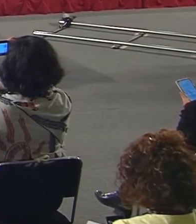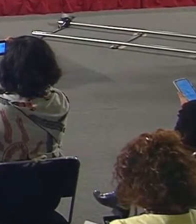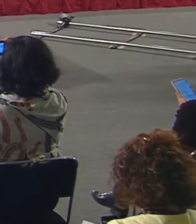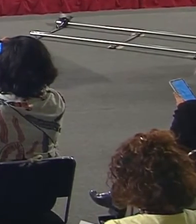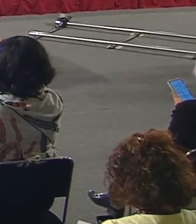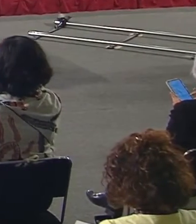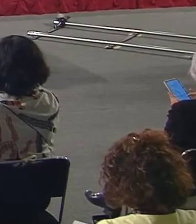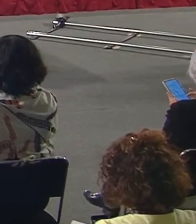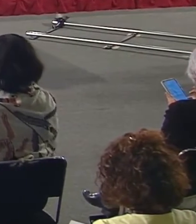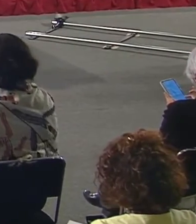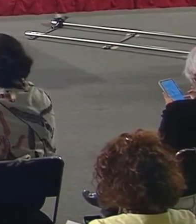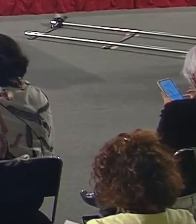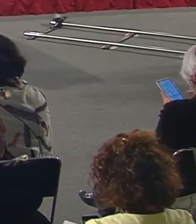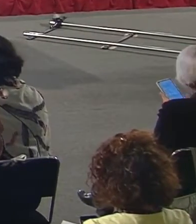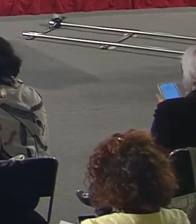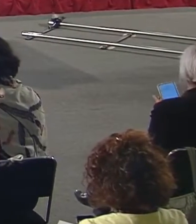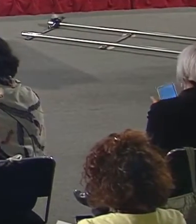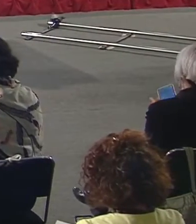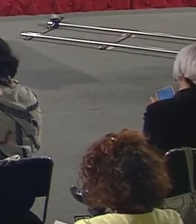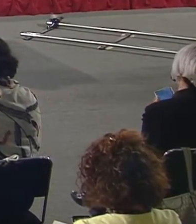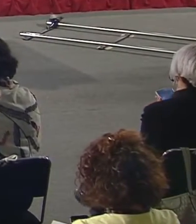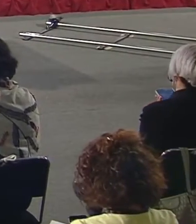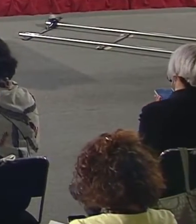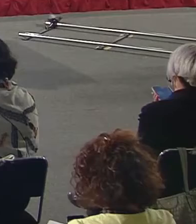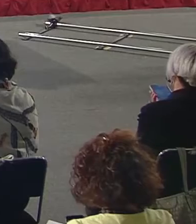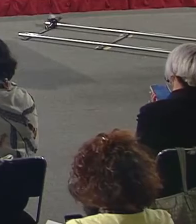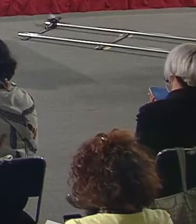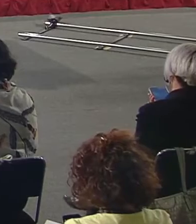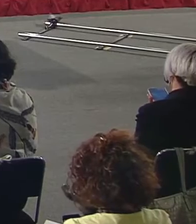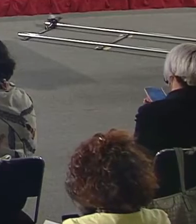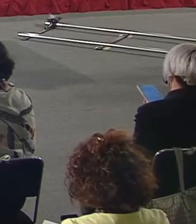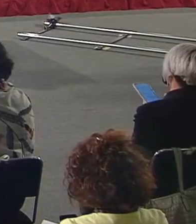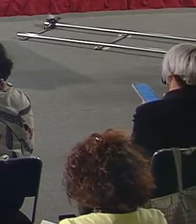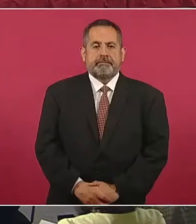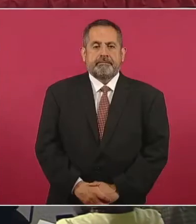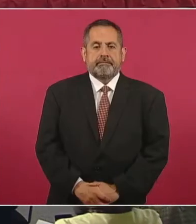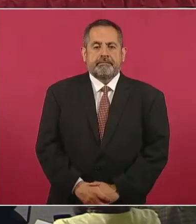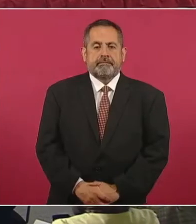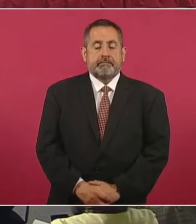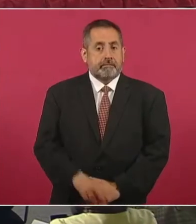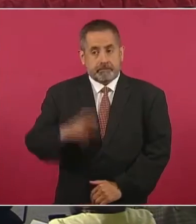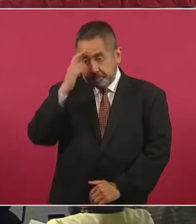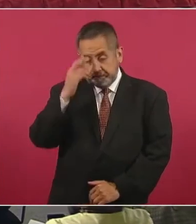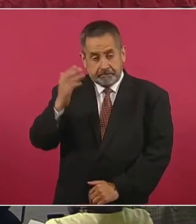delitos del fuero federal y en mayo se registraron 26